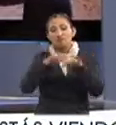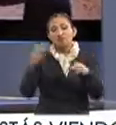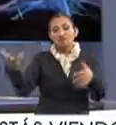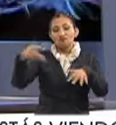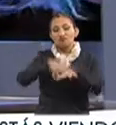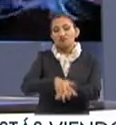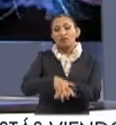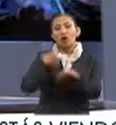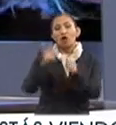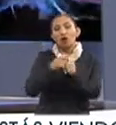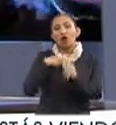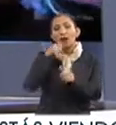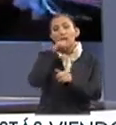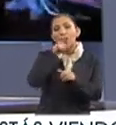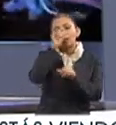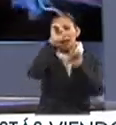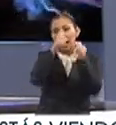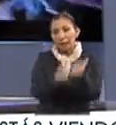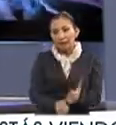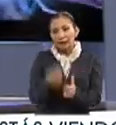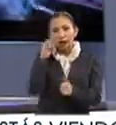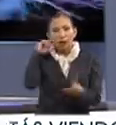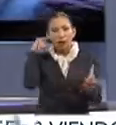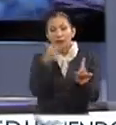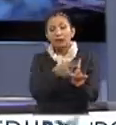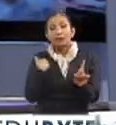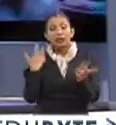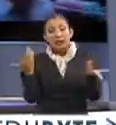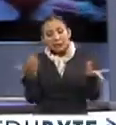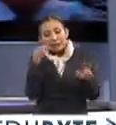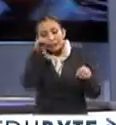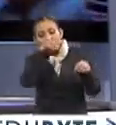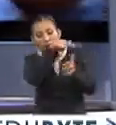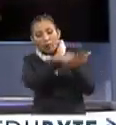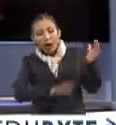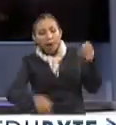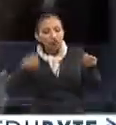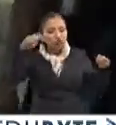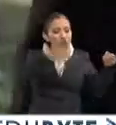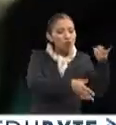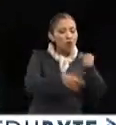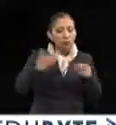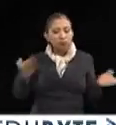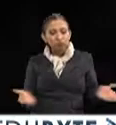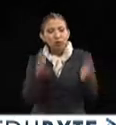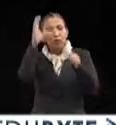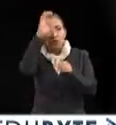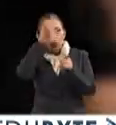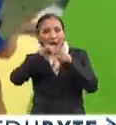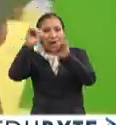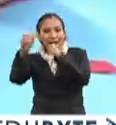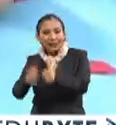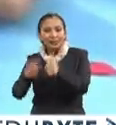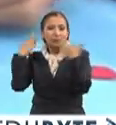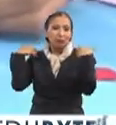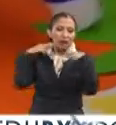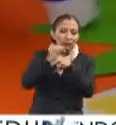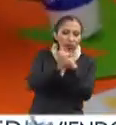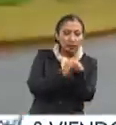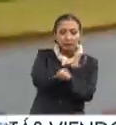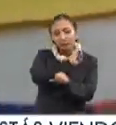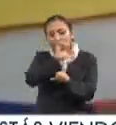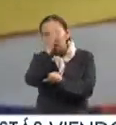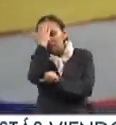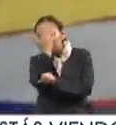de inclusión a través de los lenguajes artísticos. El objetivo es establecer un espacio de intercambio entre promotores culturales, artistas, académicos y